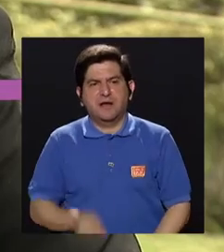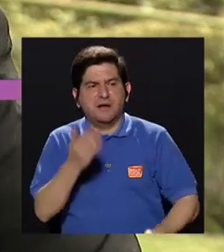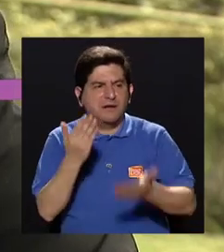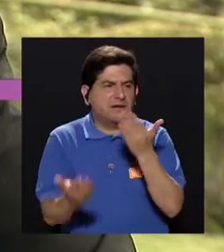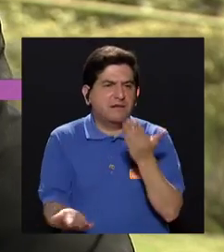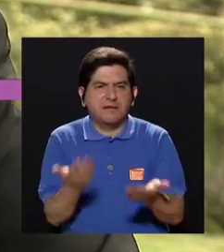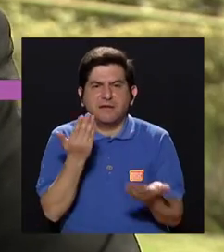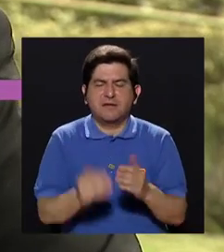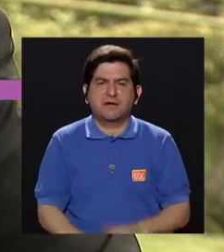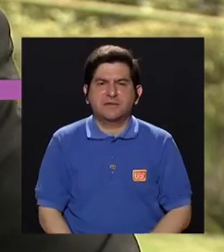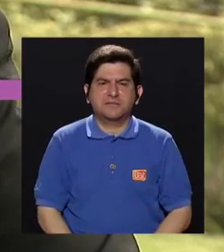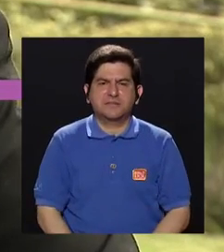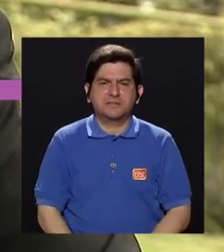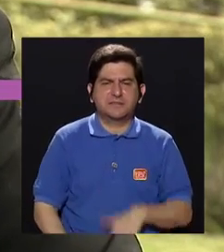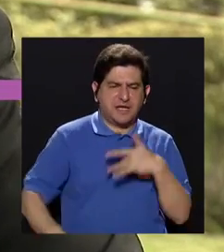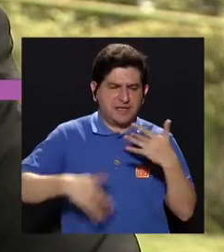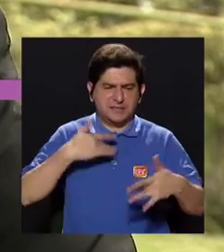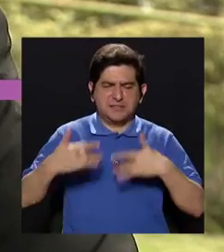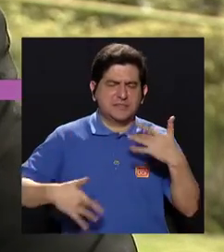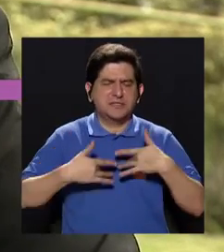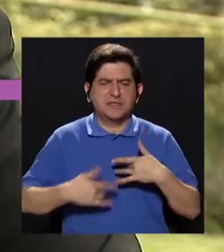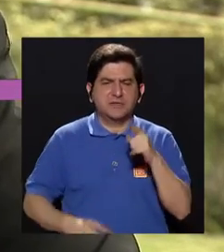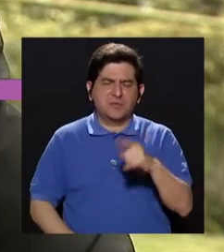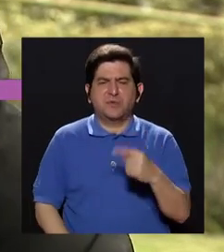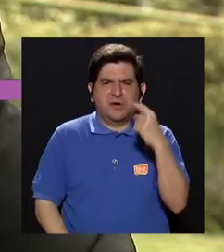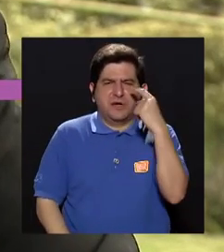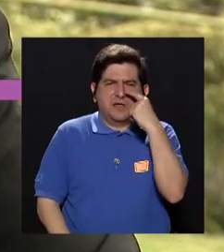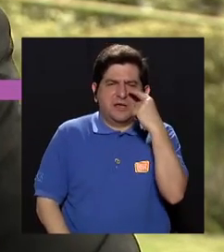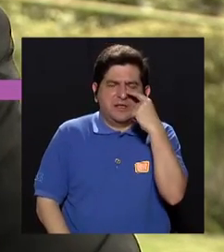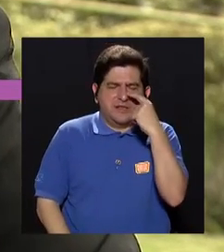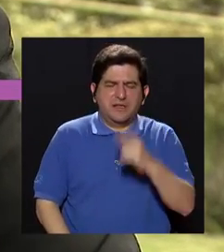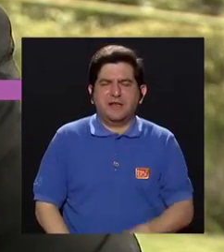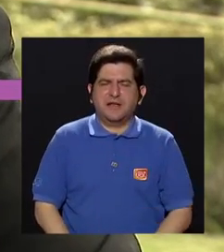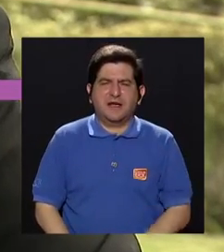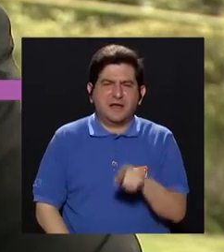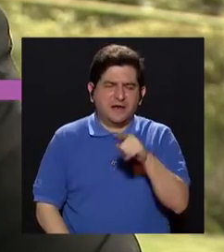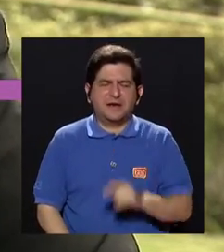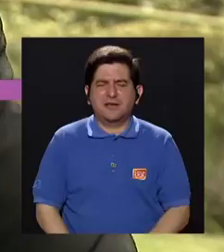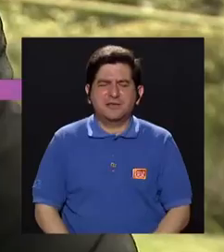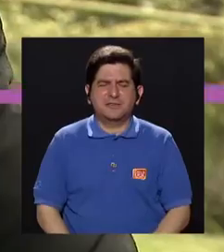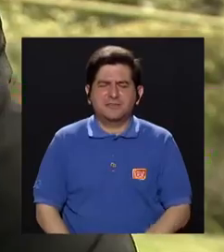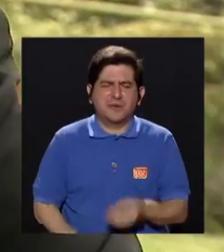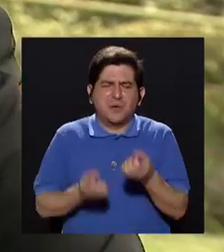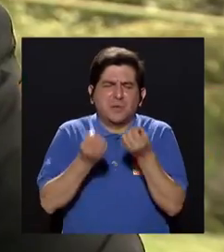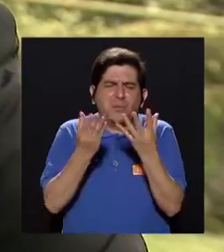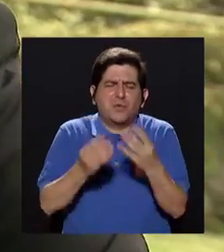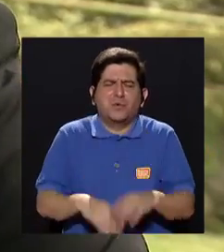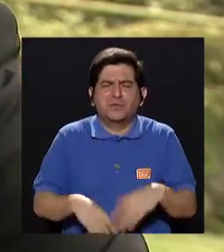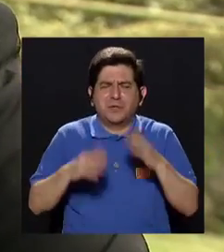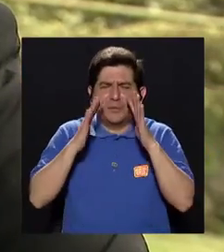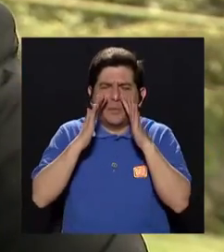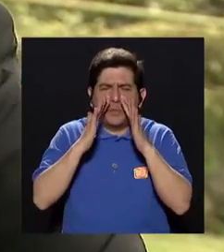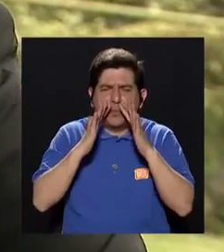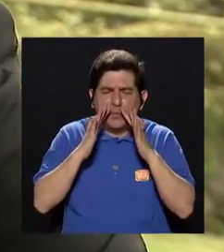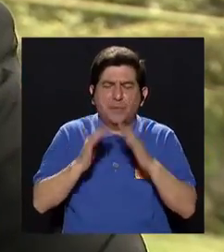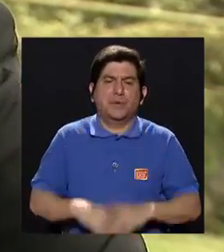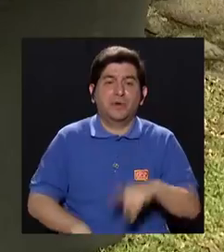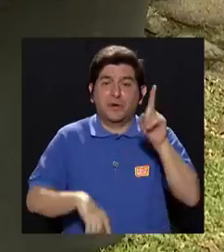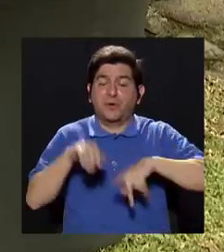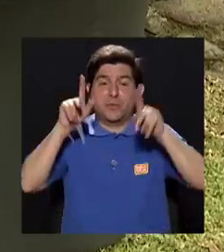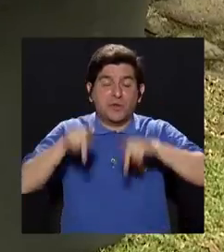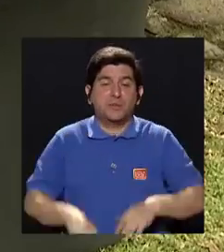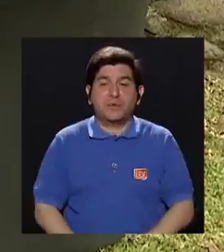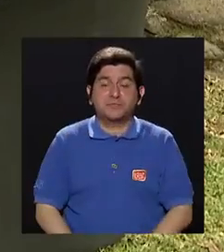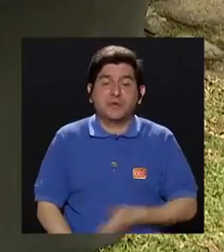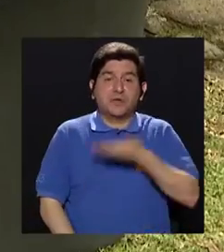resulta que es que lo que está más, síntoma más significativo es la congestión nasal, ¿verdad? Es aquella nariz toda congestionada llena de mocos, como dicen, que